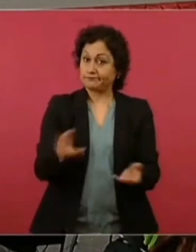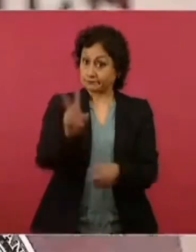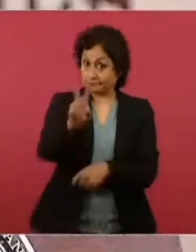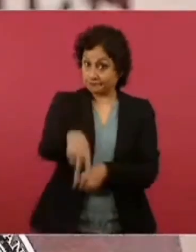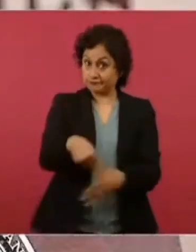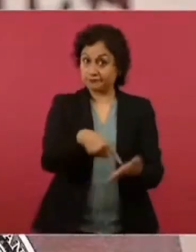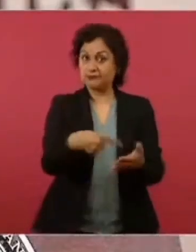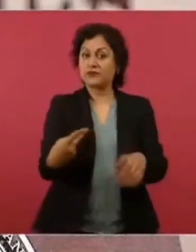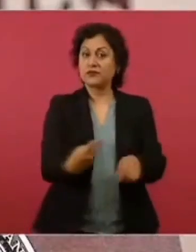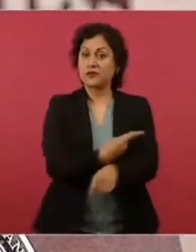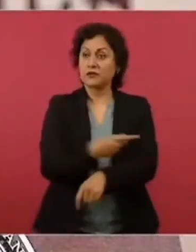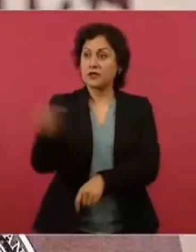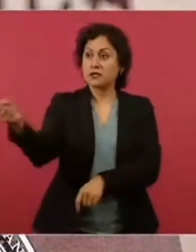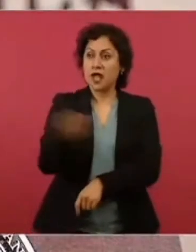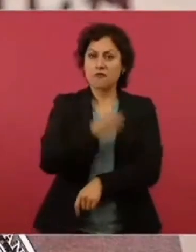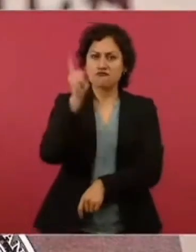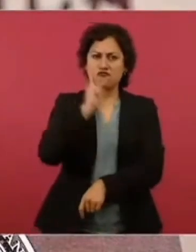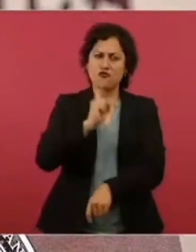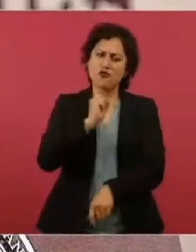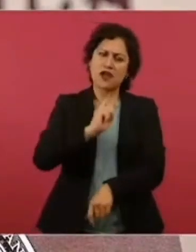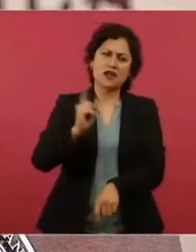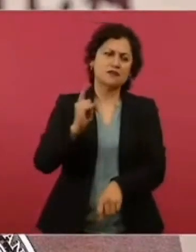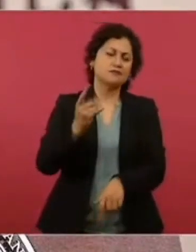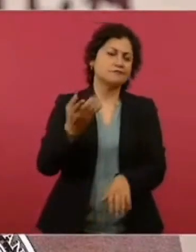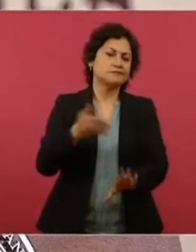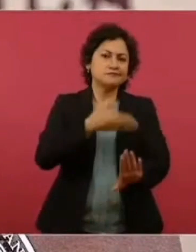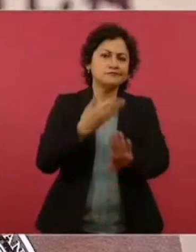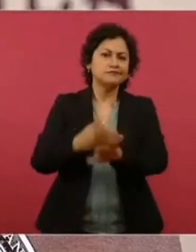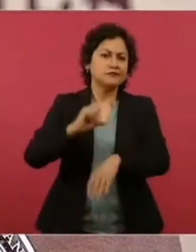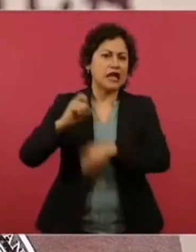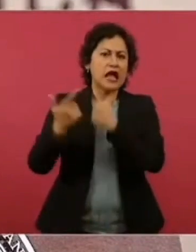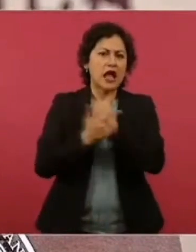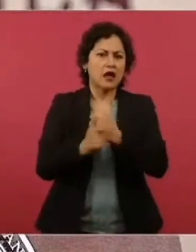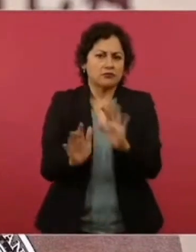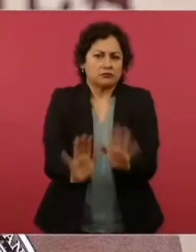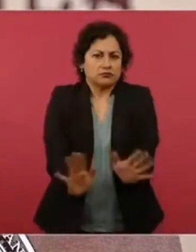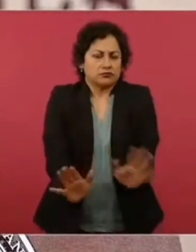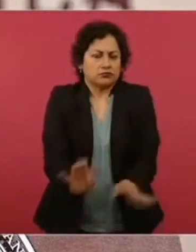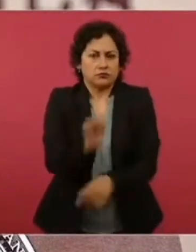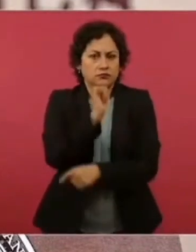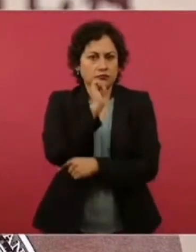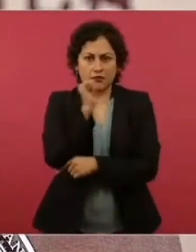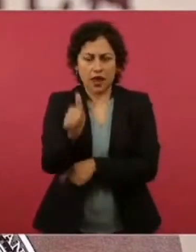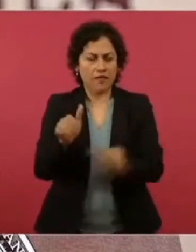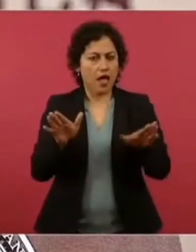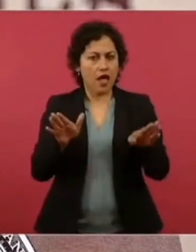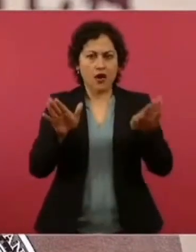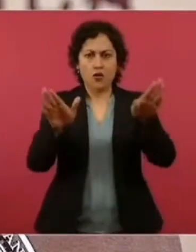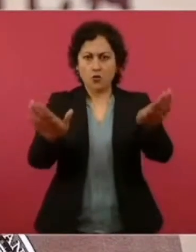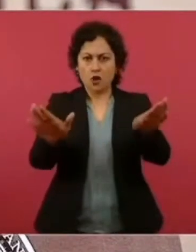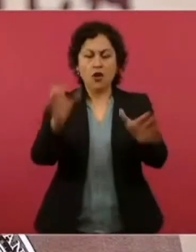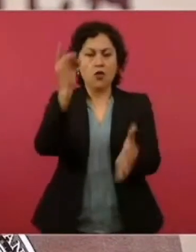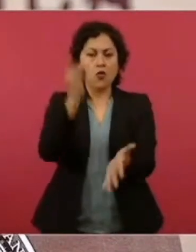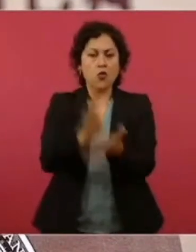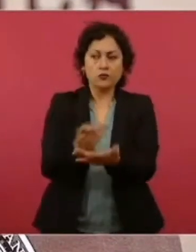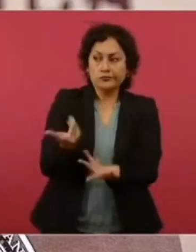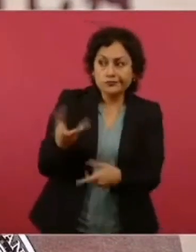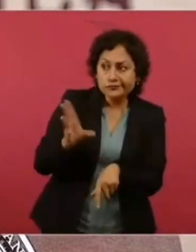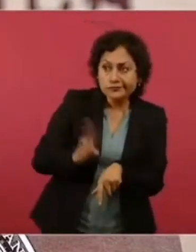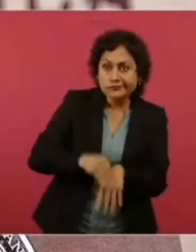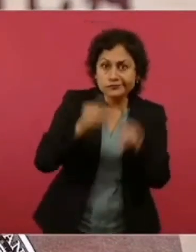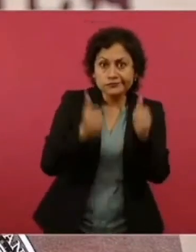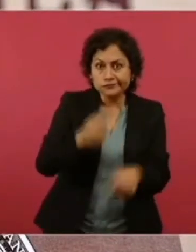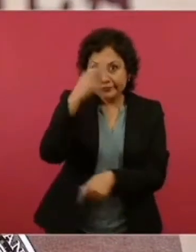cumplimiento de la ley de las autoridades del Instituto Nacional de Migración y del Aeropuerto Internacional de la Ciudad de